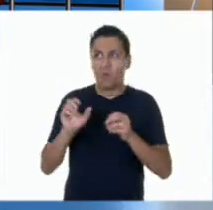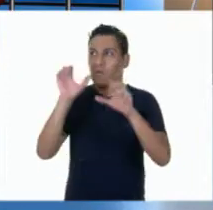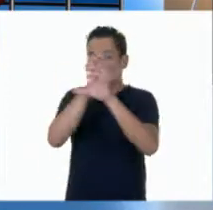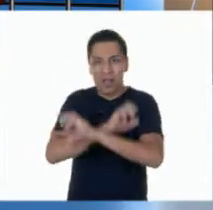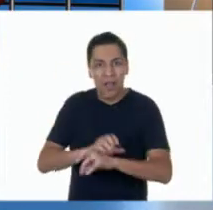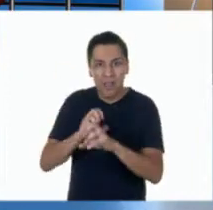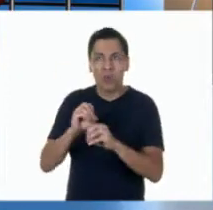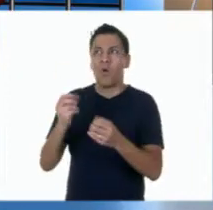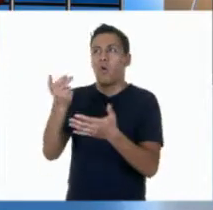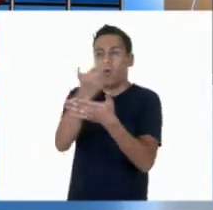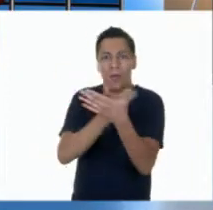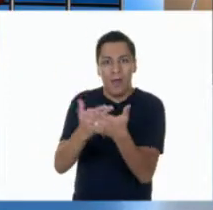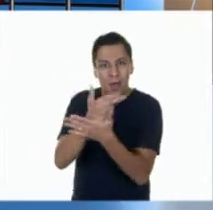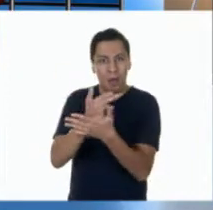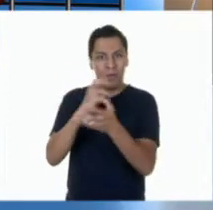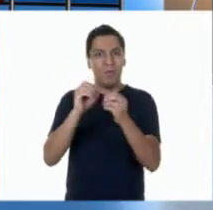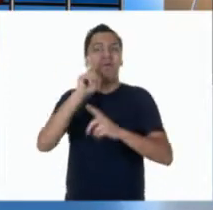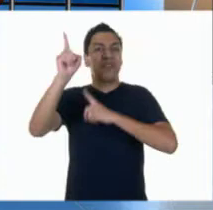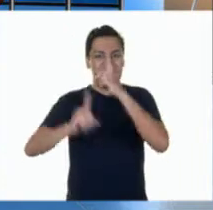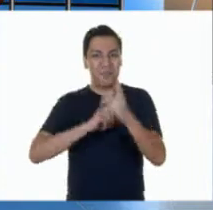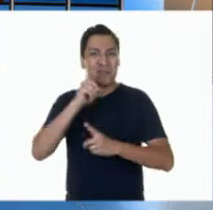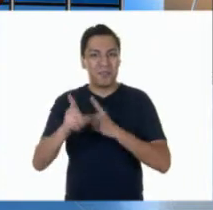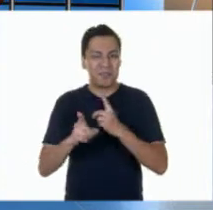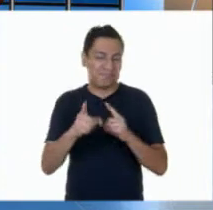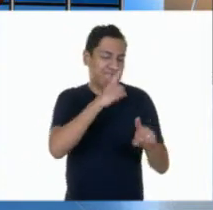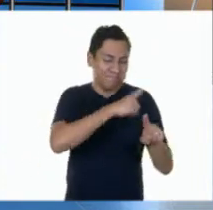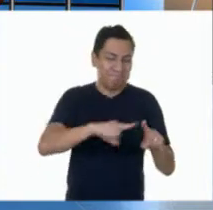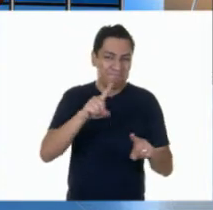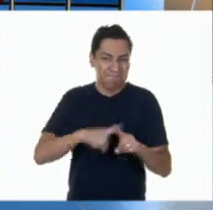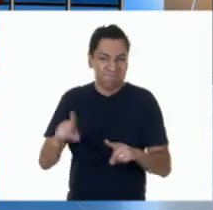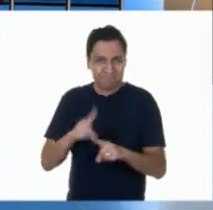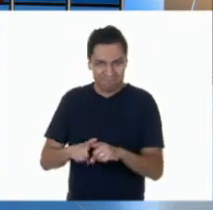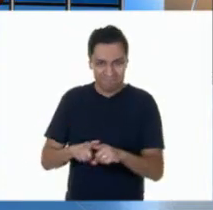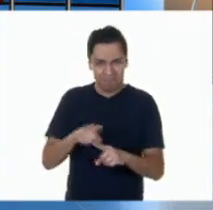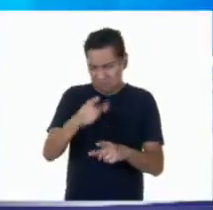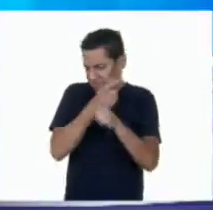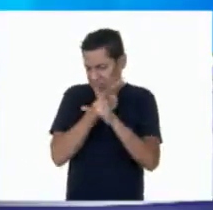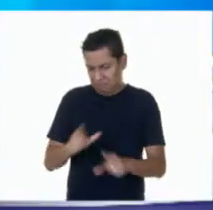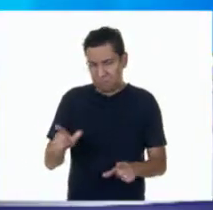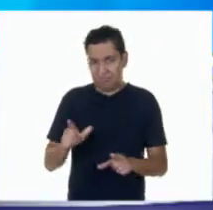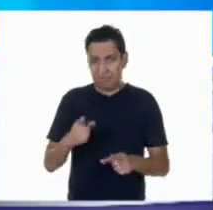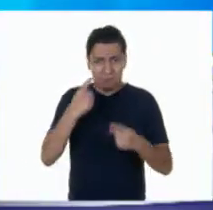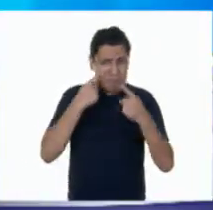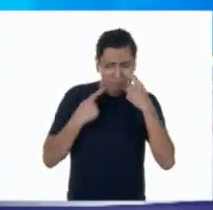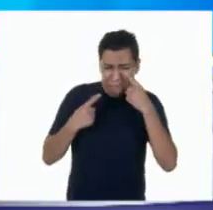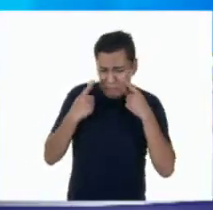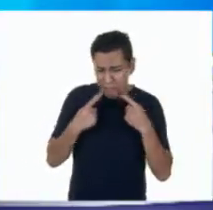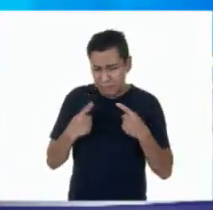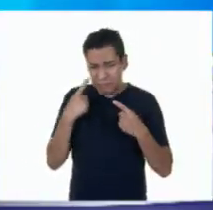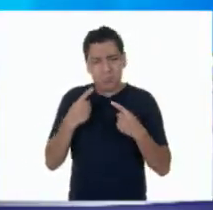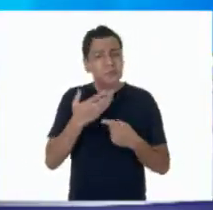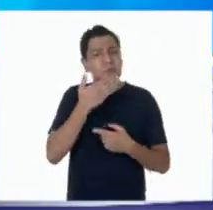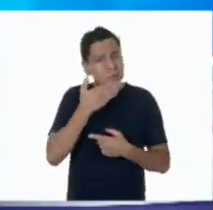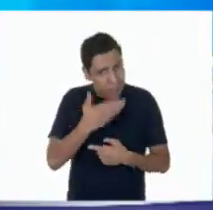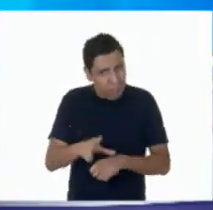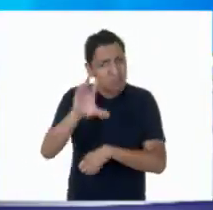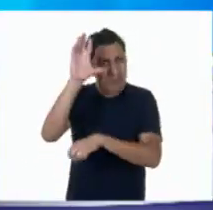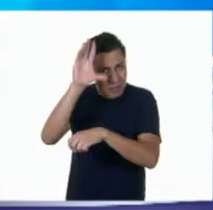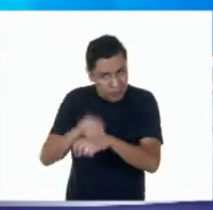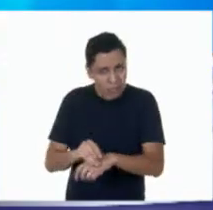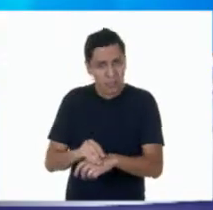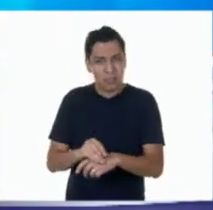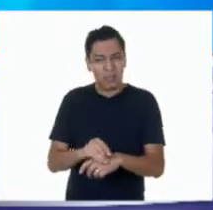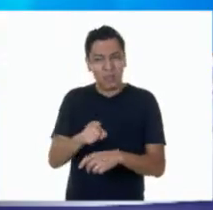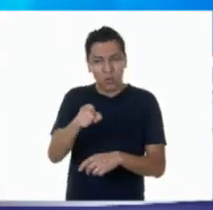limitarnos en ese aspecto. Recuerden que las emociones son parte de nuestra vida y que al aprender a regularlas, la